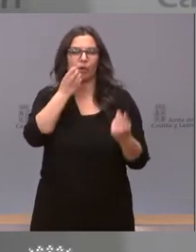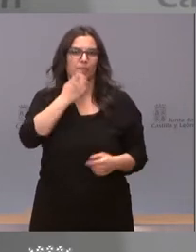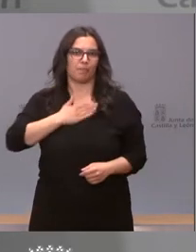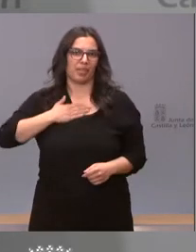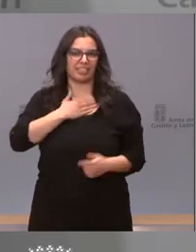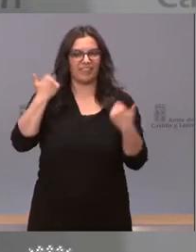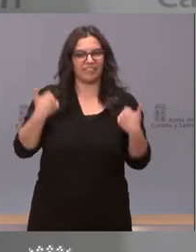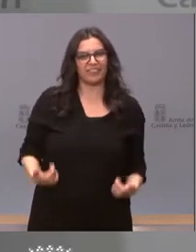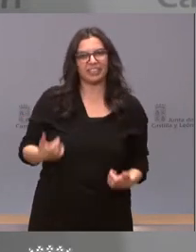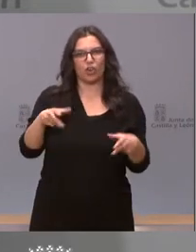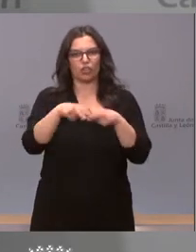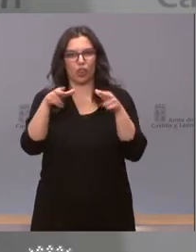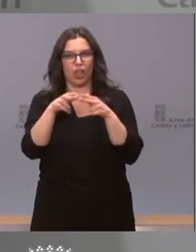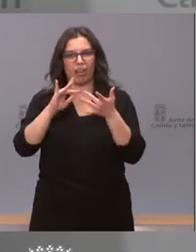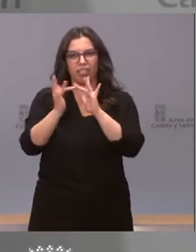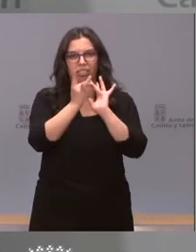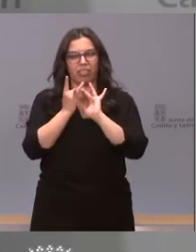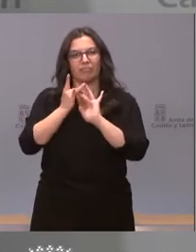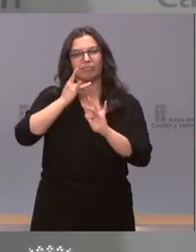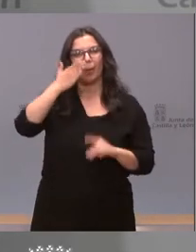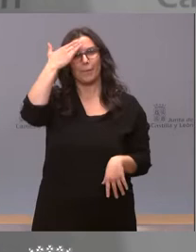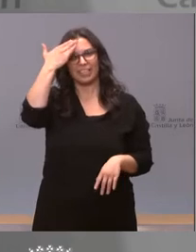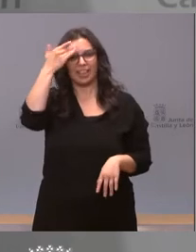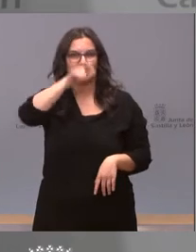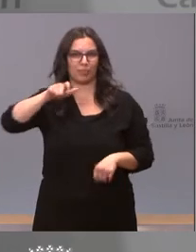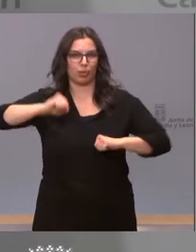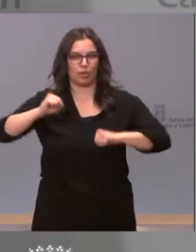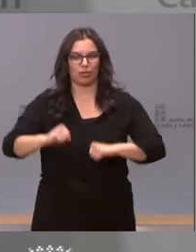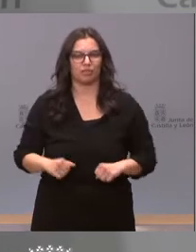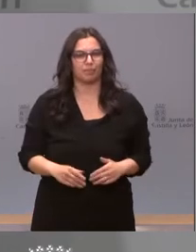físico, social y mental de nuestros mayores.